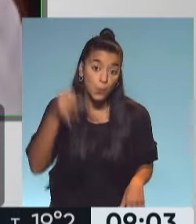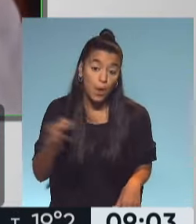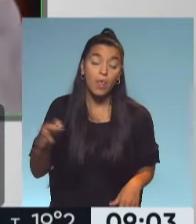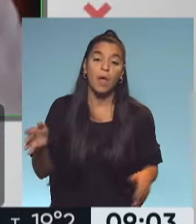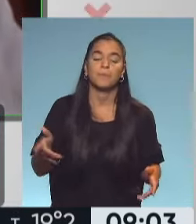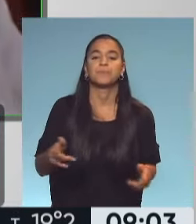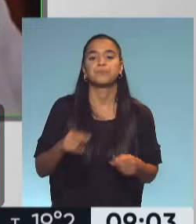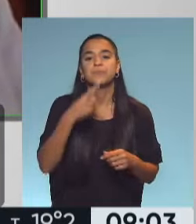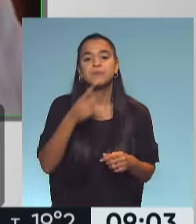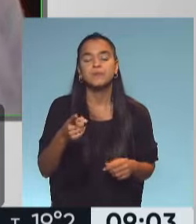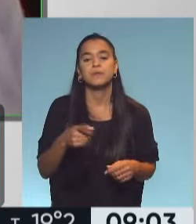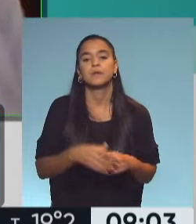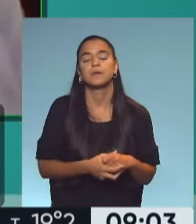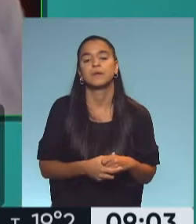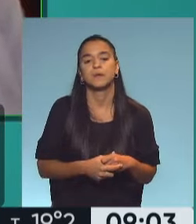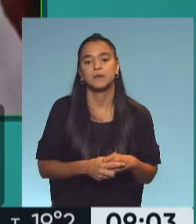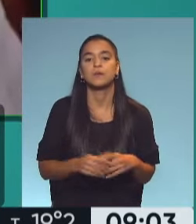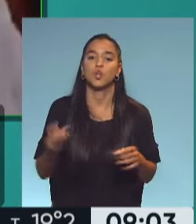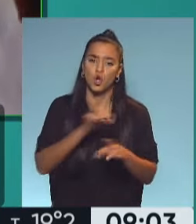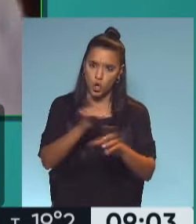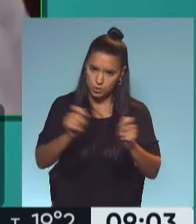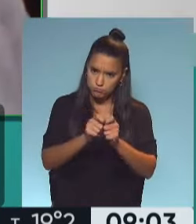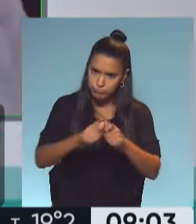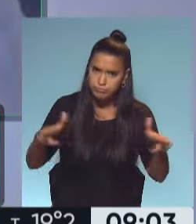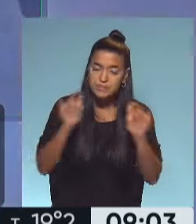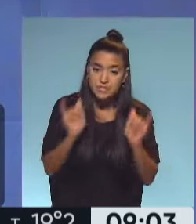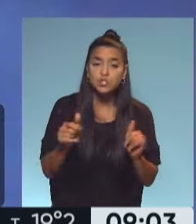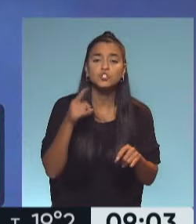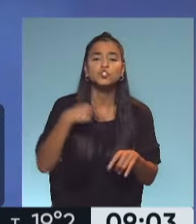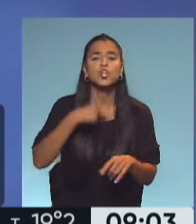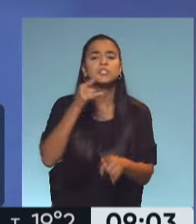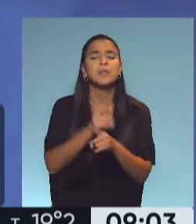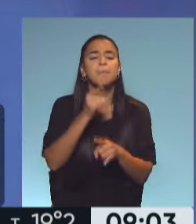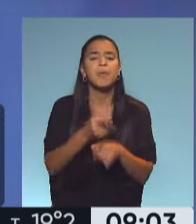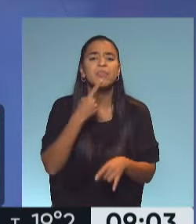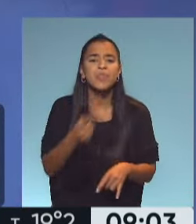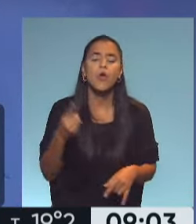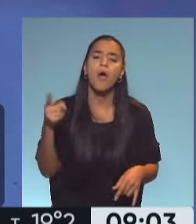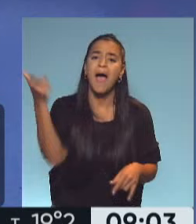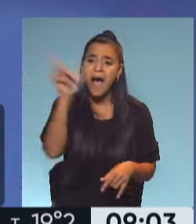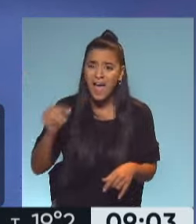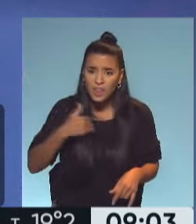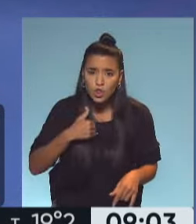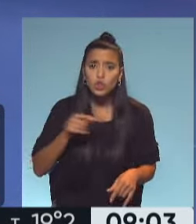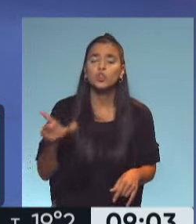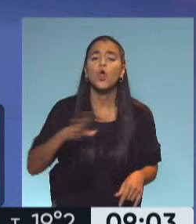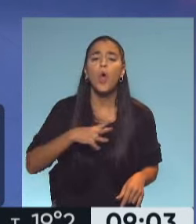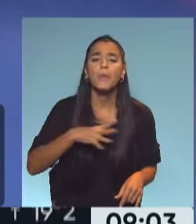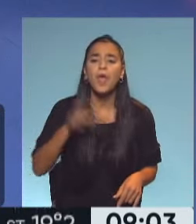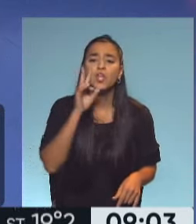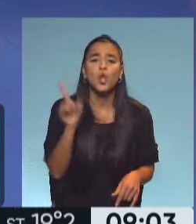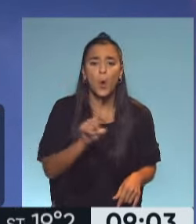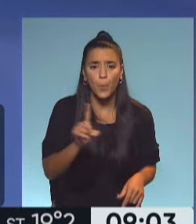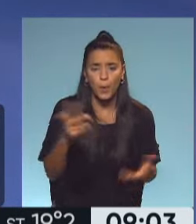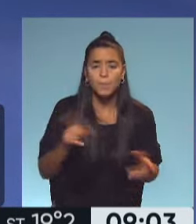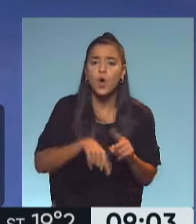aumentando los contagios. Yo siempre digo que en nuestra Argentina todavía no vemos lo que